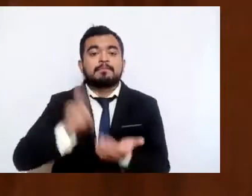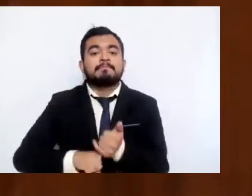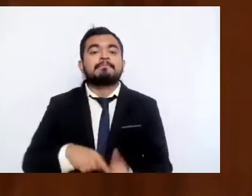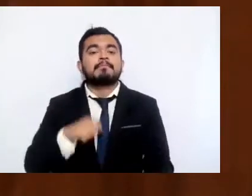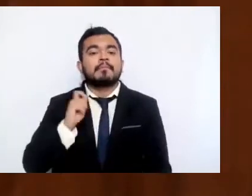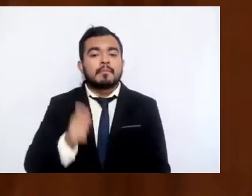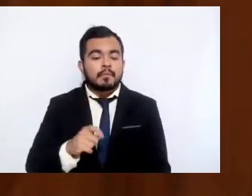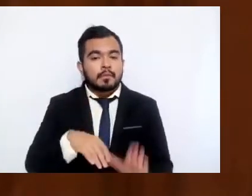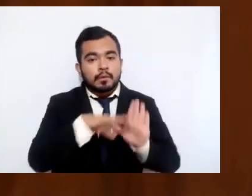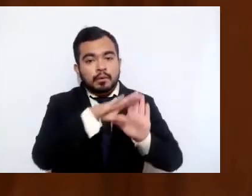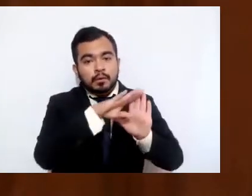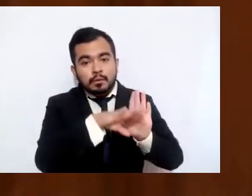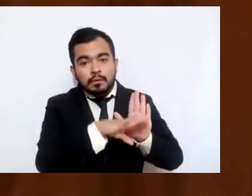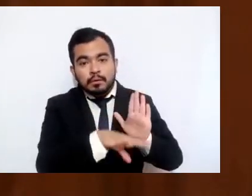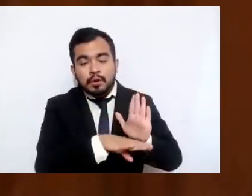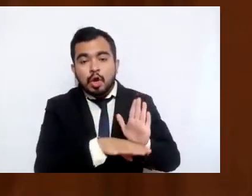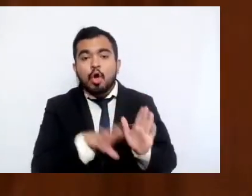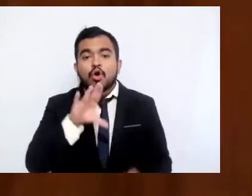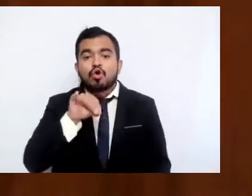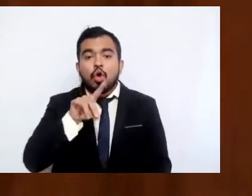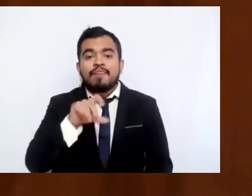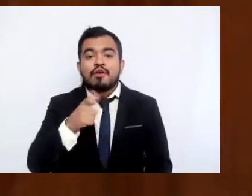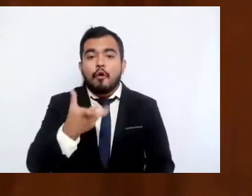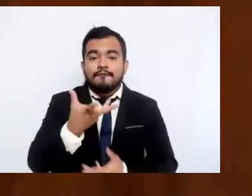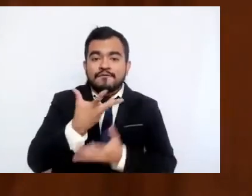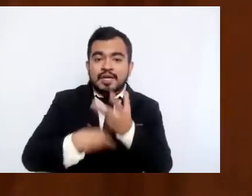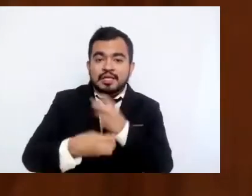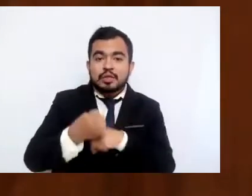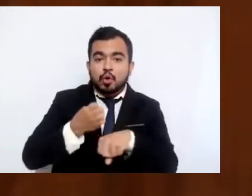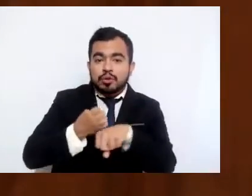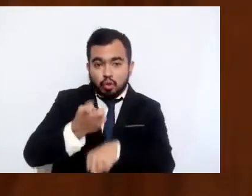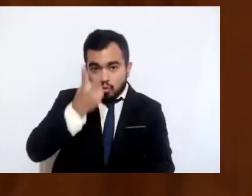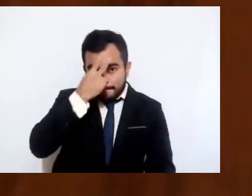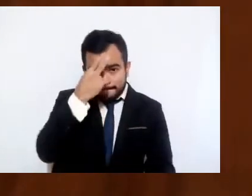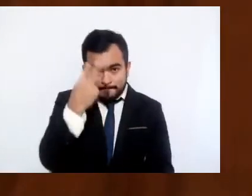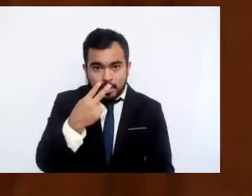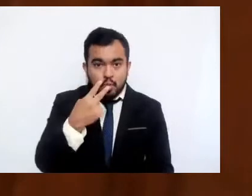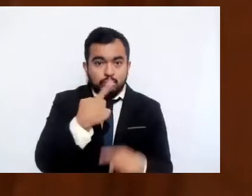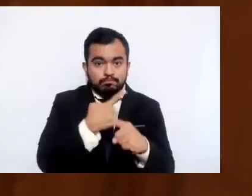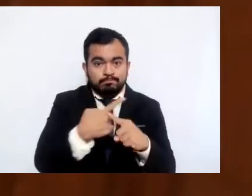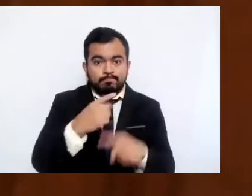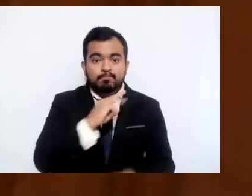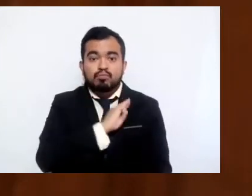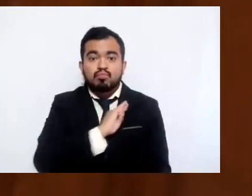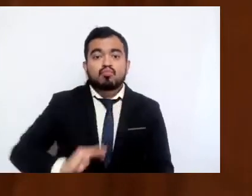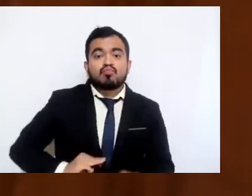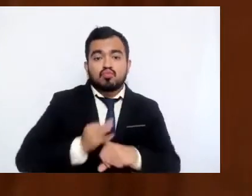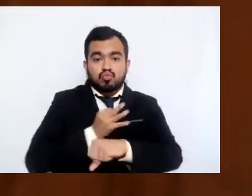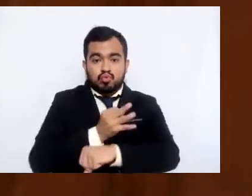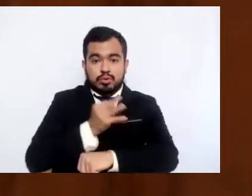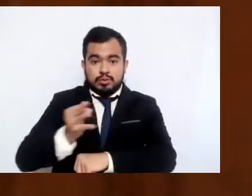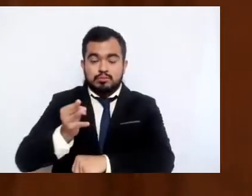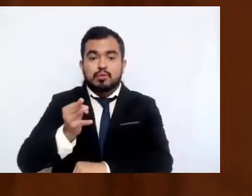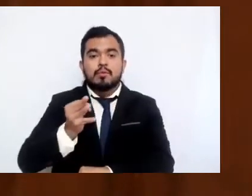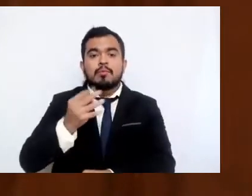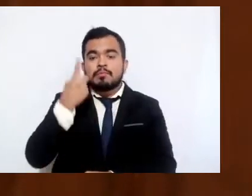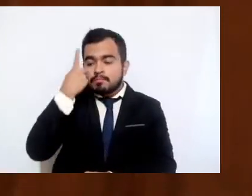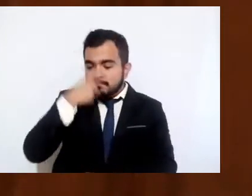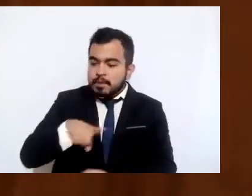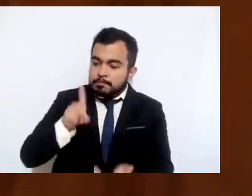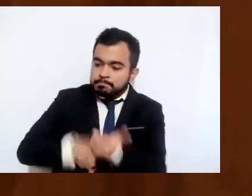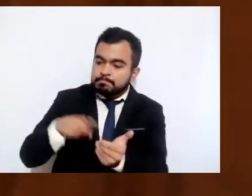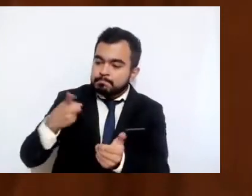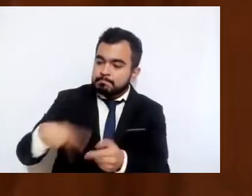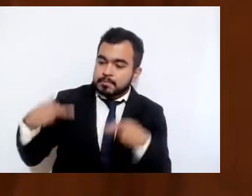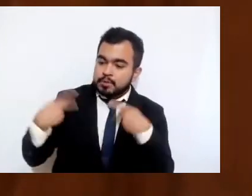México y municipios, en prejuicio de los contribuyentes y en posible detrimento de la hacienda pública